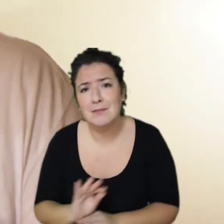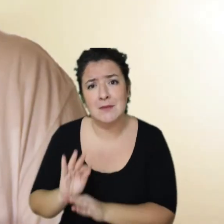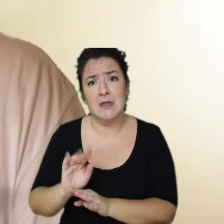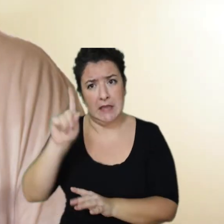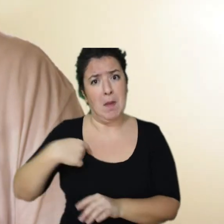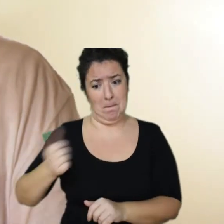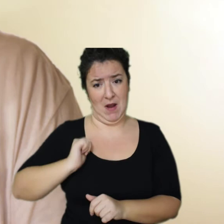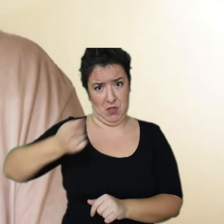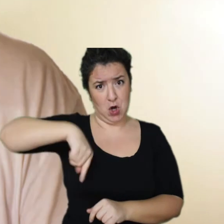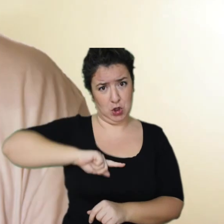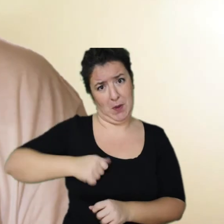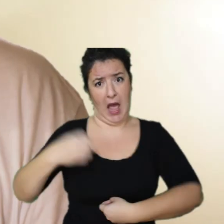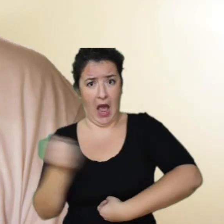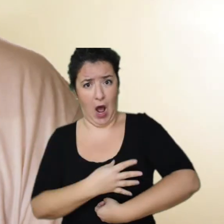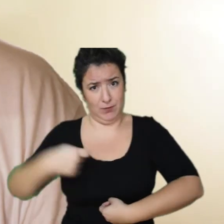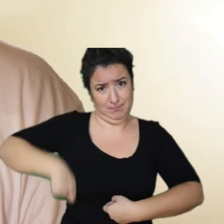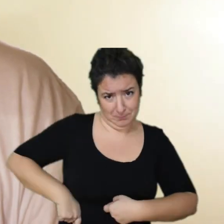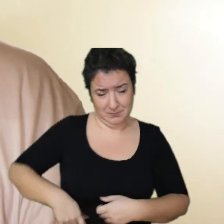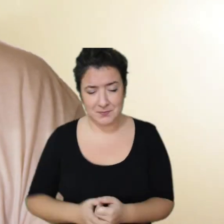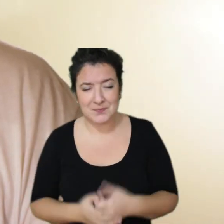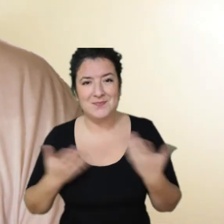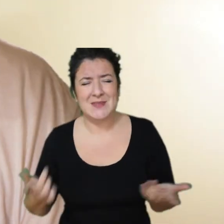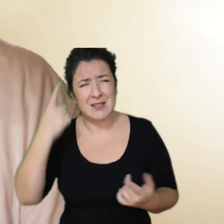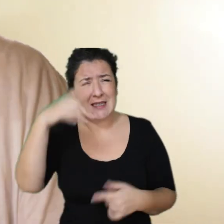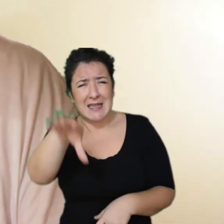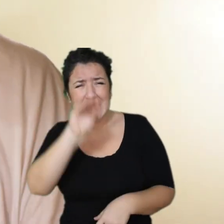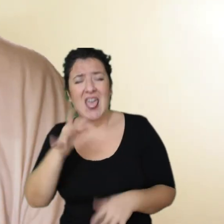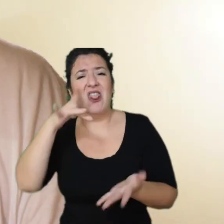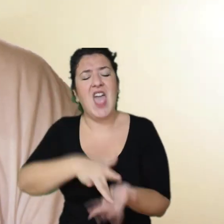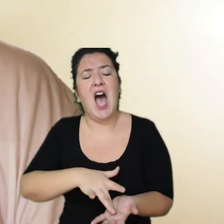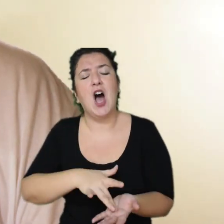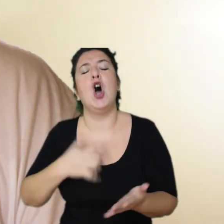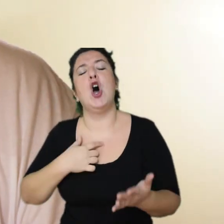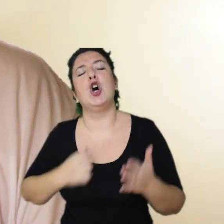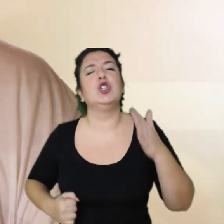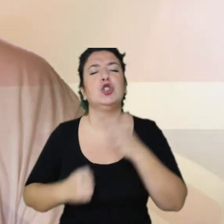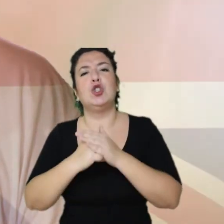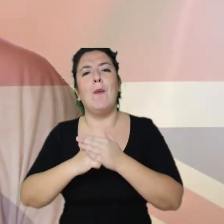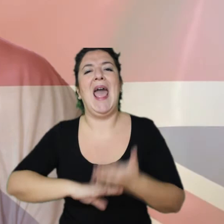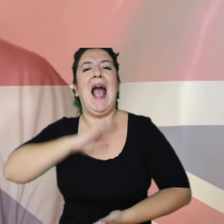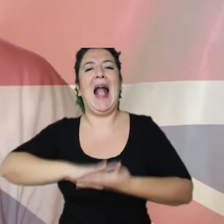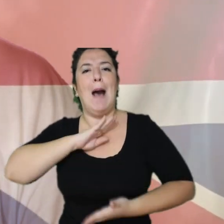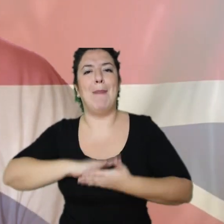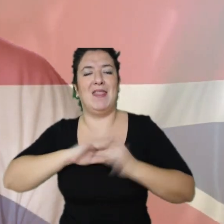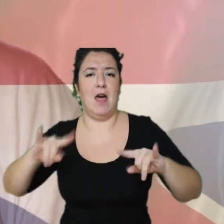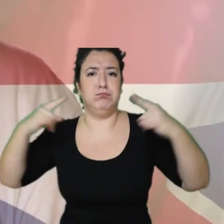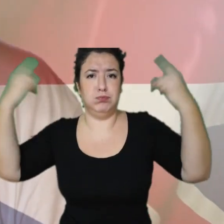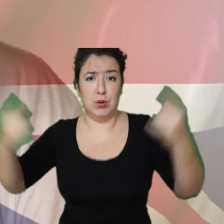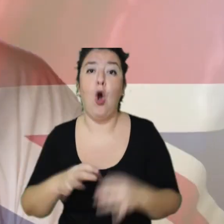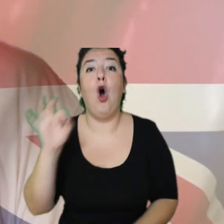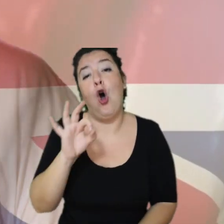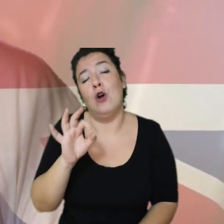Espero que te haya quedado claro que es el día de sobrecapacidad del planeta o el Overshoot Day. Overshoot Day.